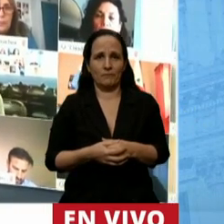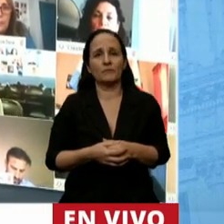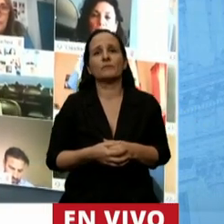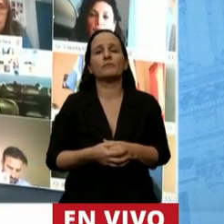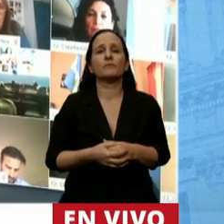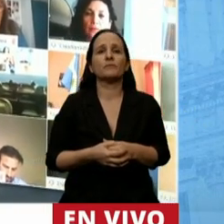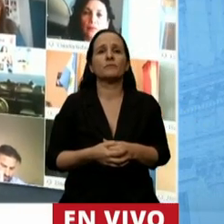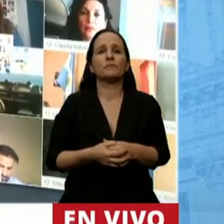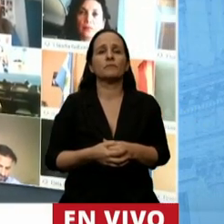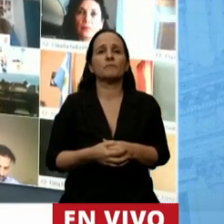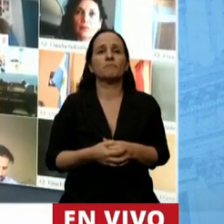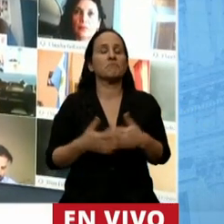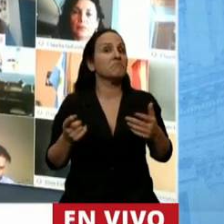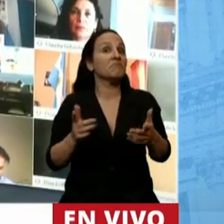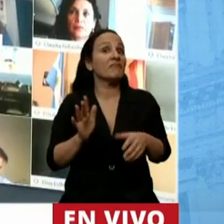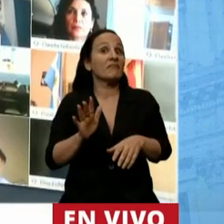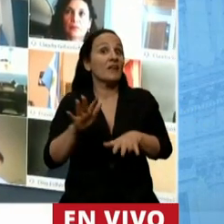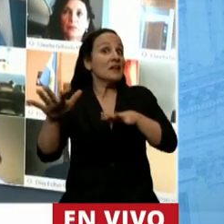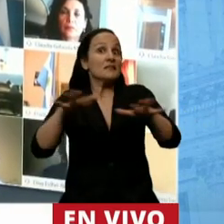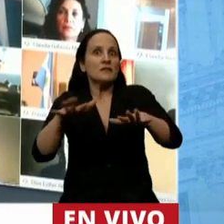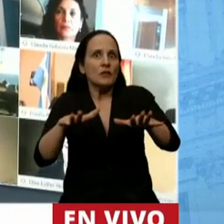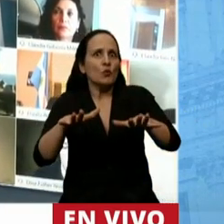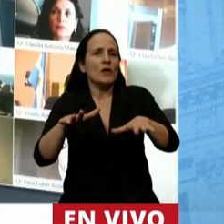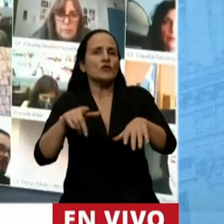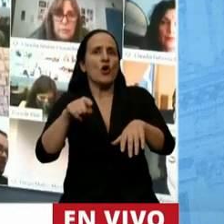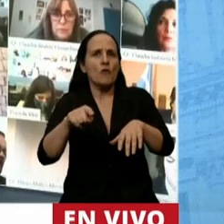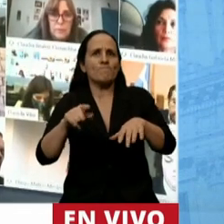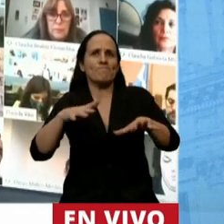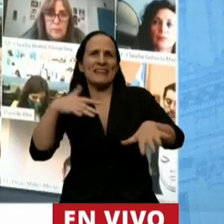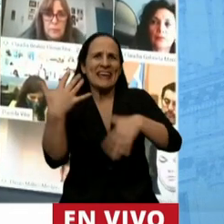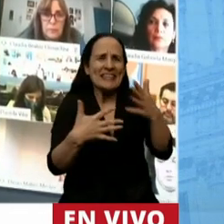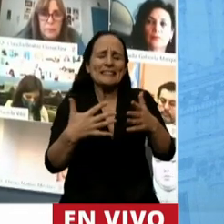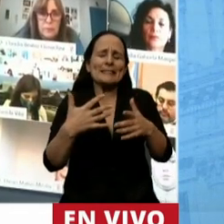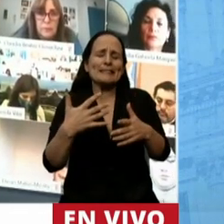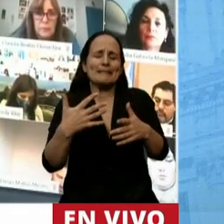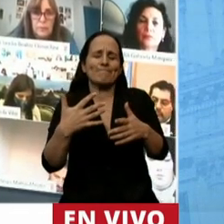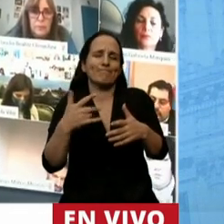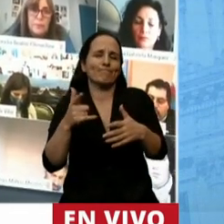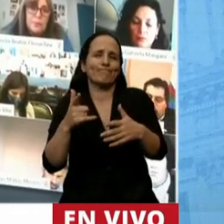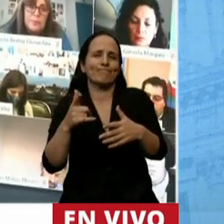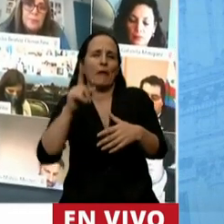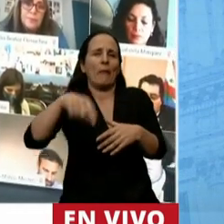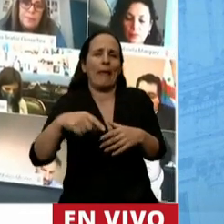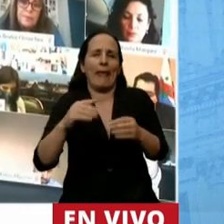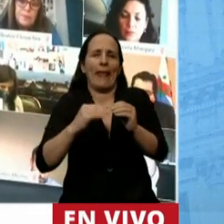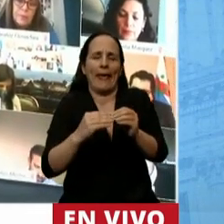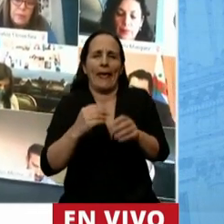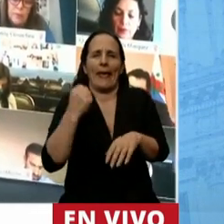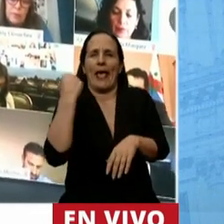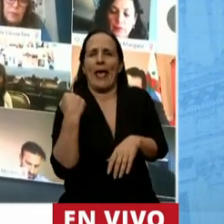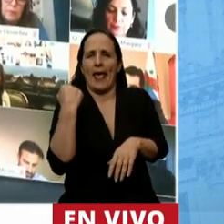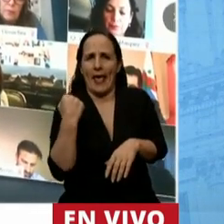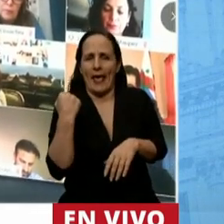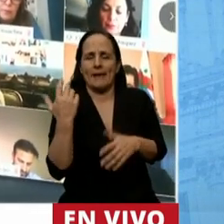la crisis los insabores económicos los provoca